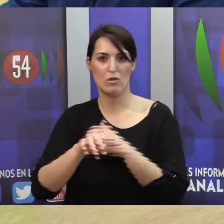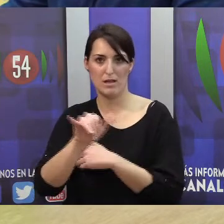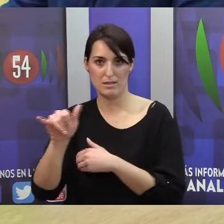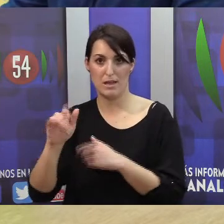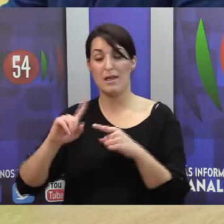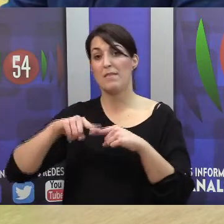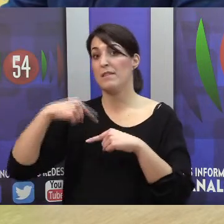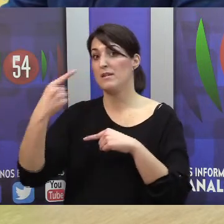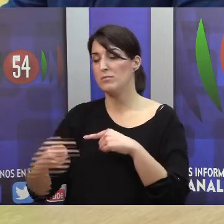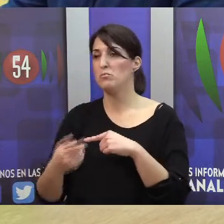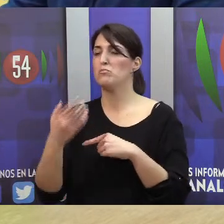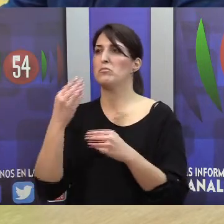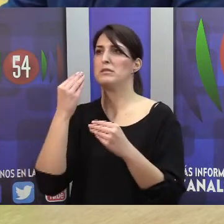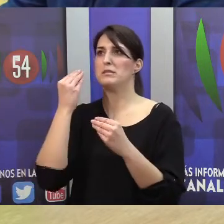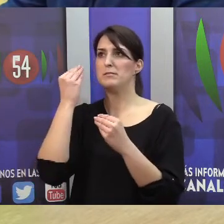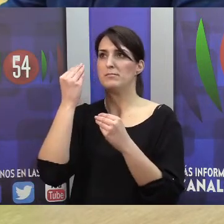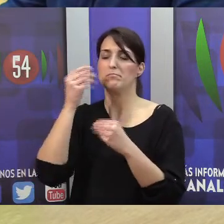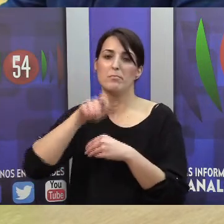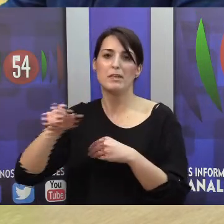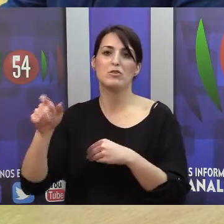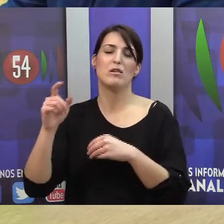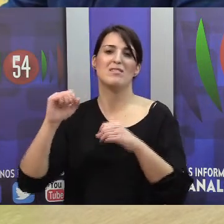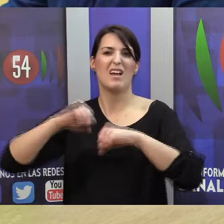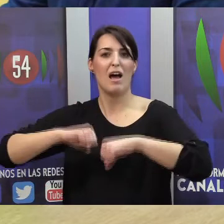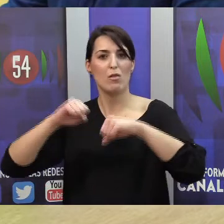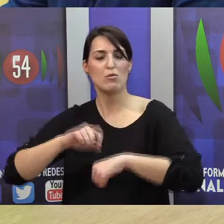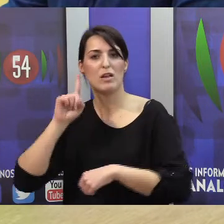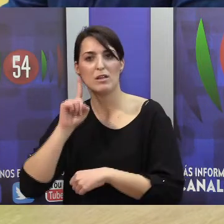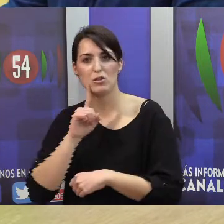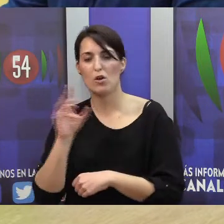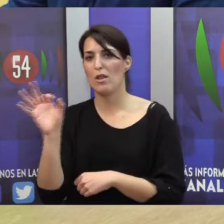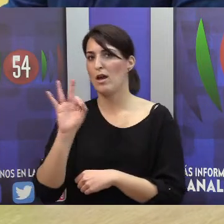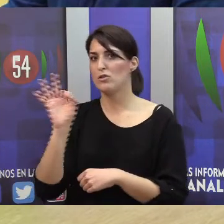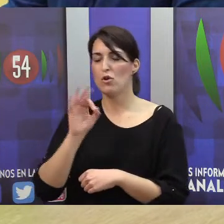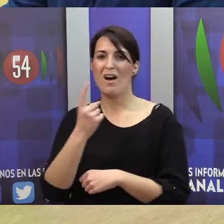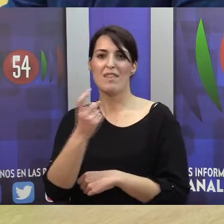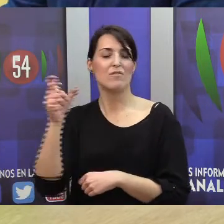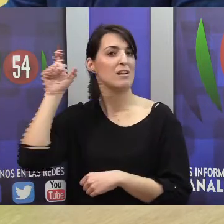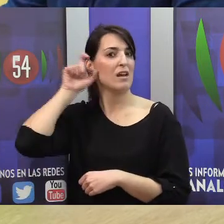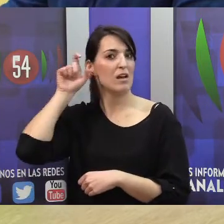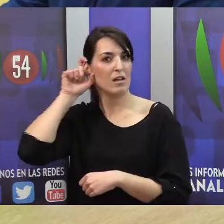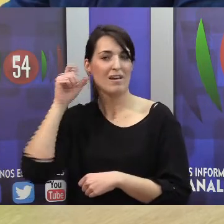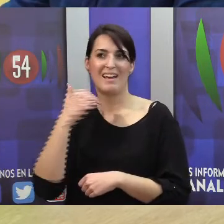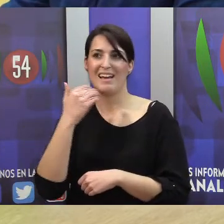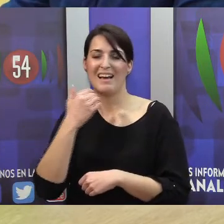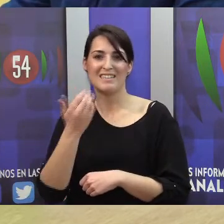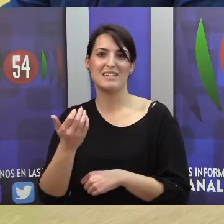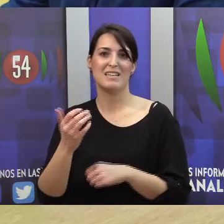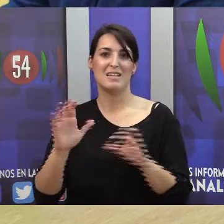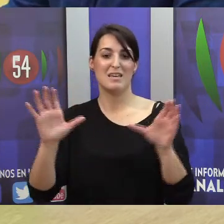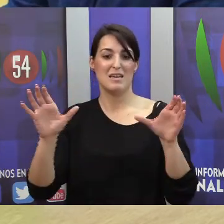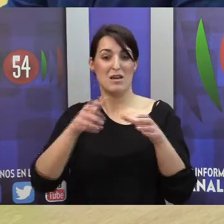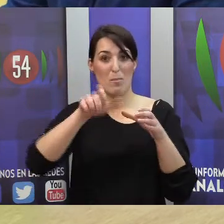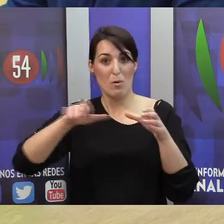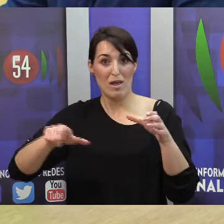hablamos de personas que se han quedado sordas, o que van perdiendo audición, o que necesitan de prótesis auditivas, estamos hablando casi de un 10% de la